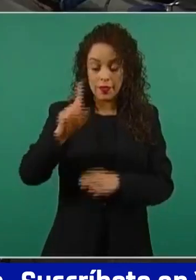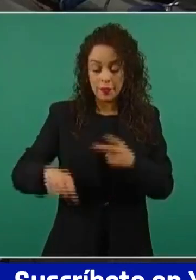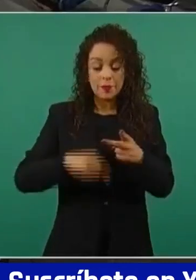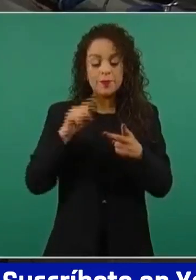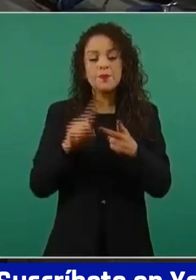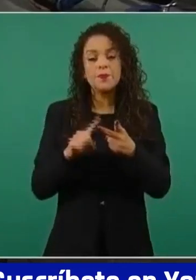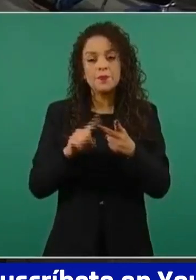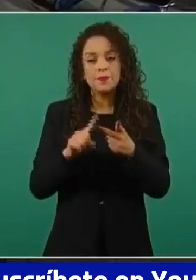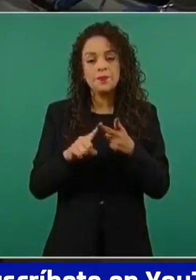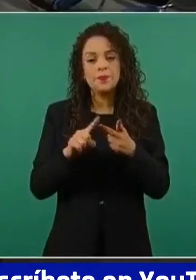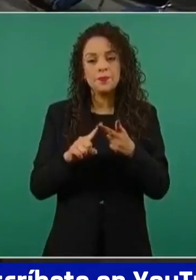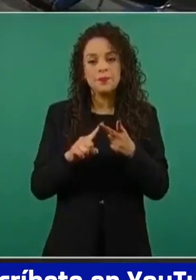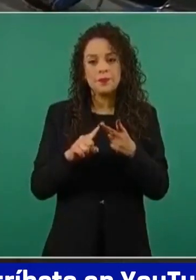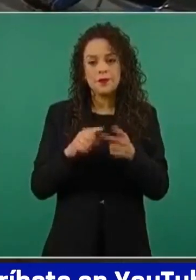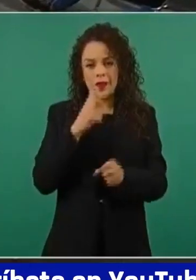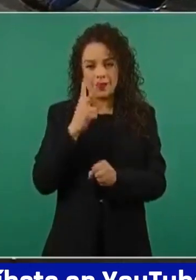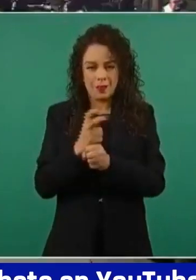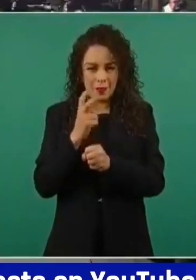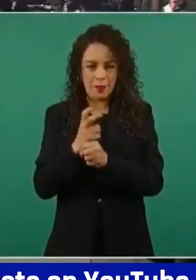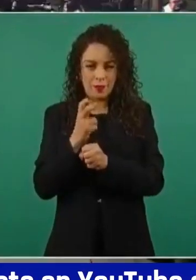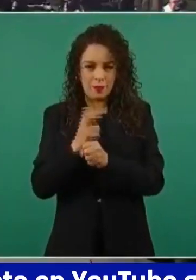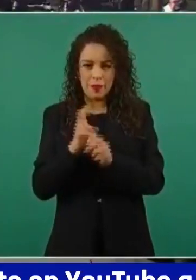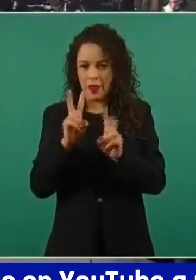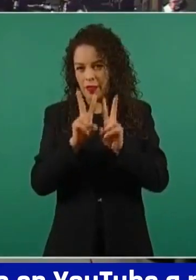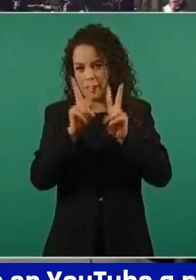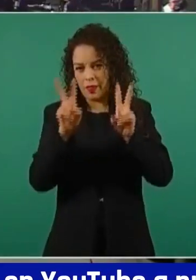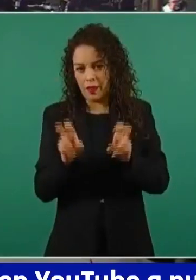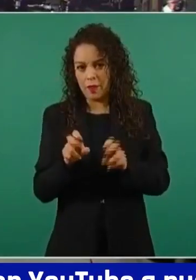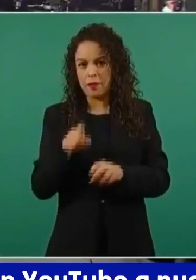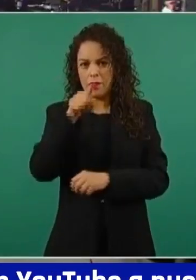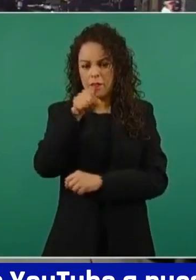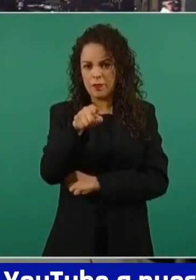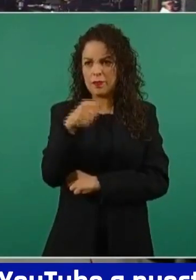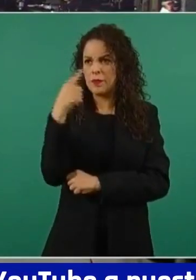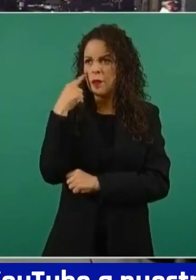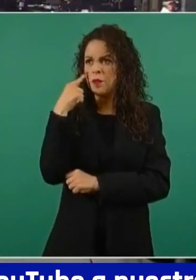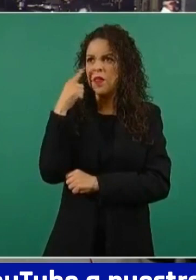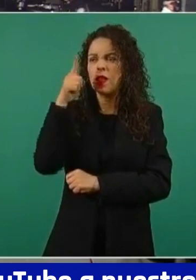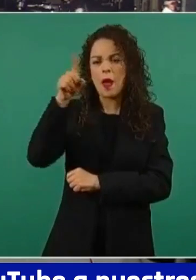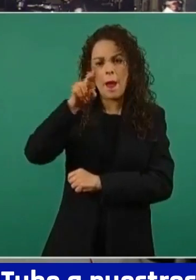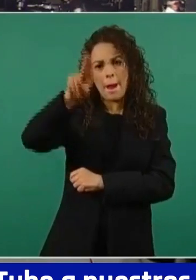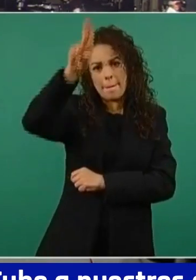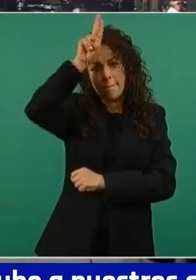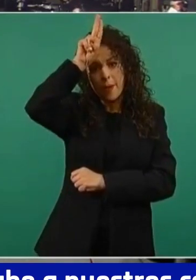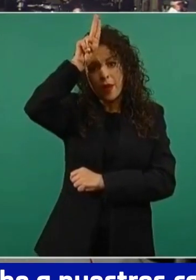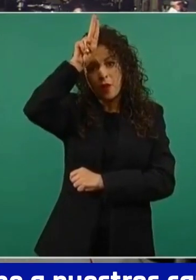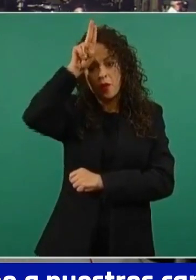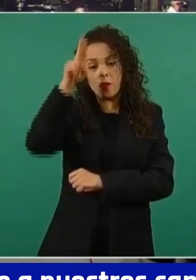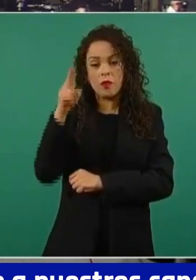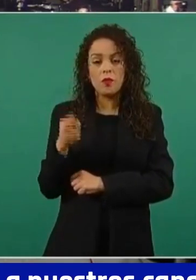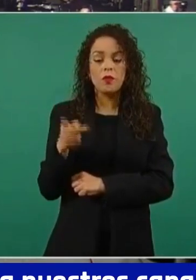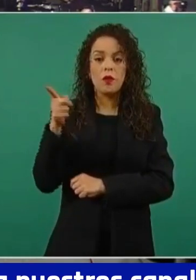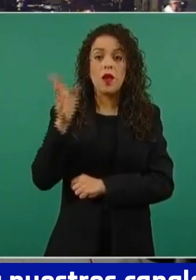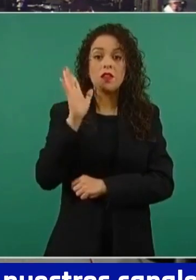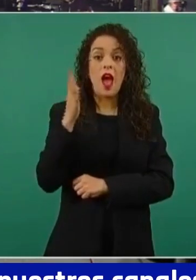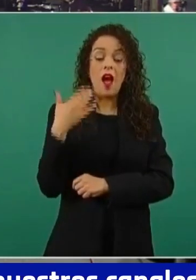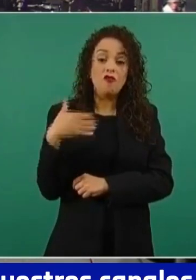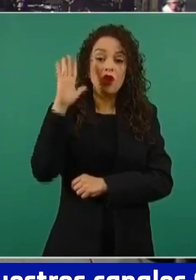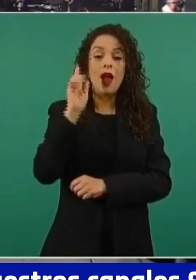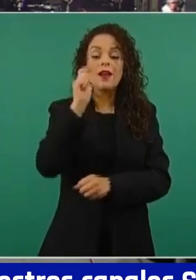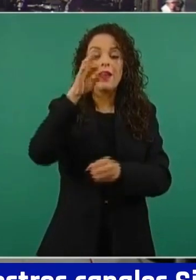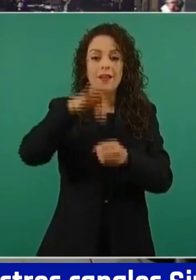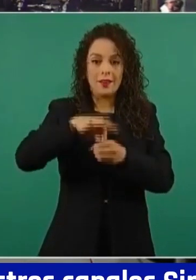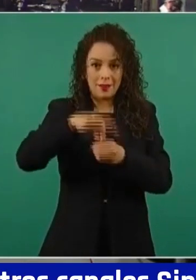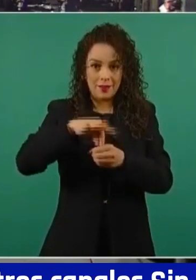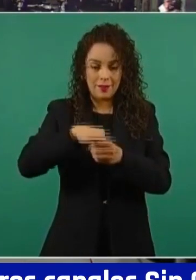tema, ya ve que también en Perú fueron elecciones. Entonces, yo nada más